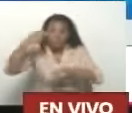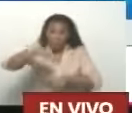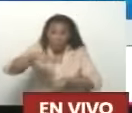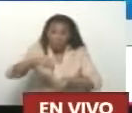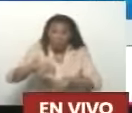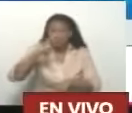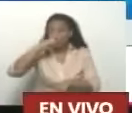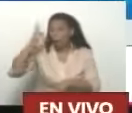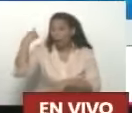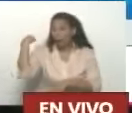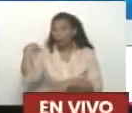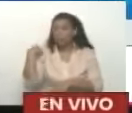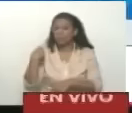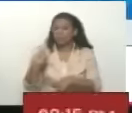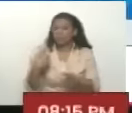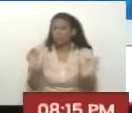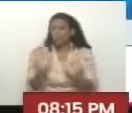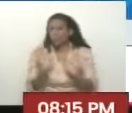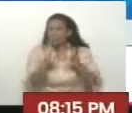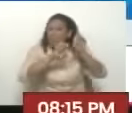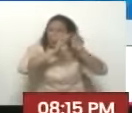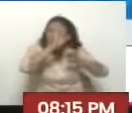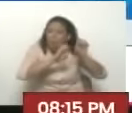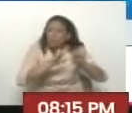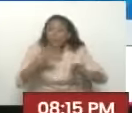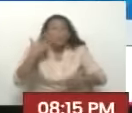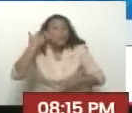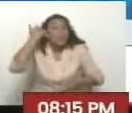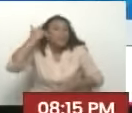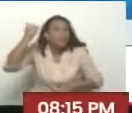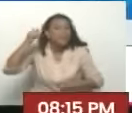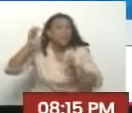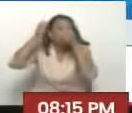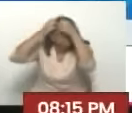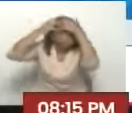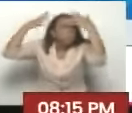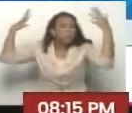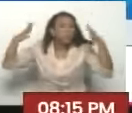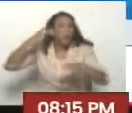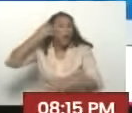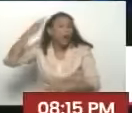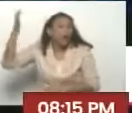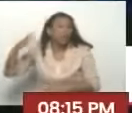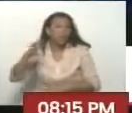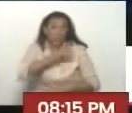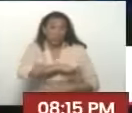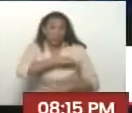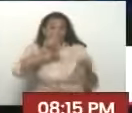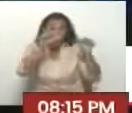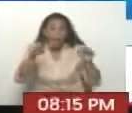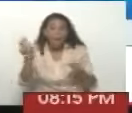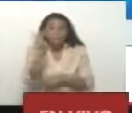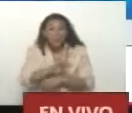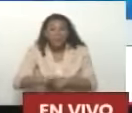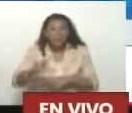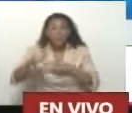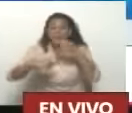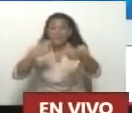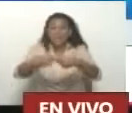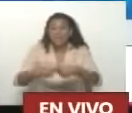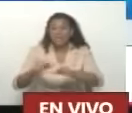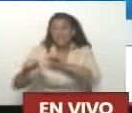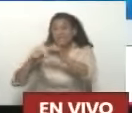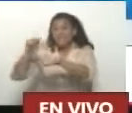para la época Lo calificaba Así Jorge Güey Héctor El modelo El De la sociedad Original De la Venezuela Del siglo XXI